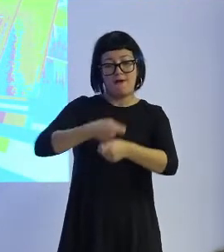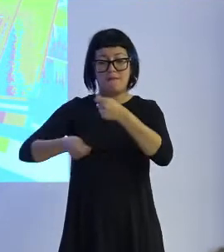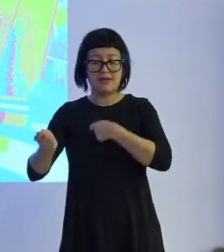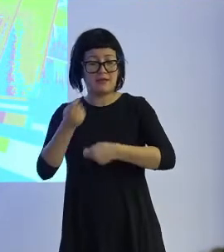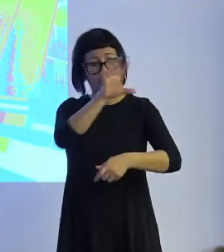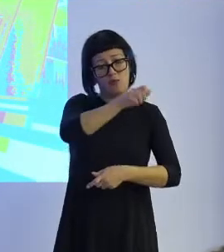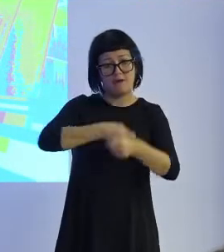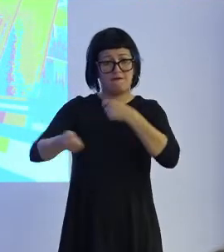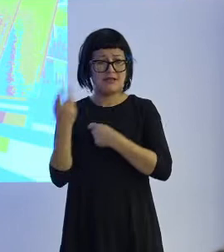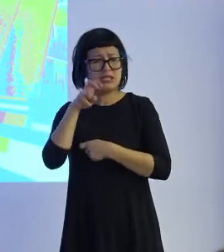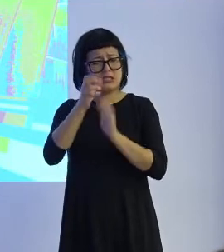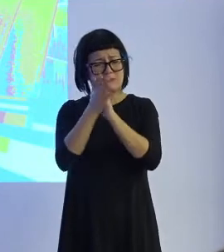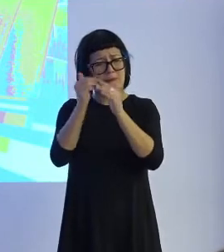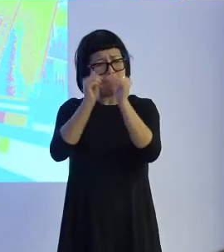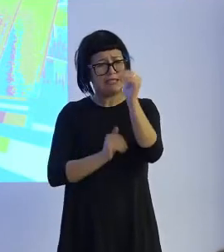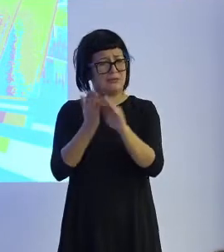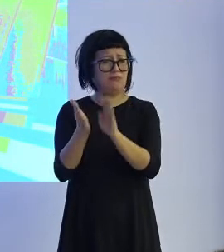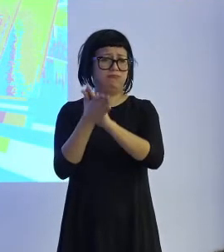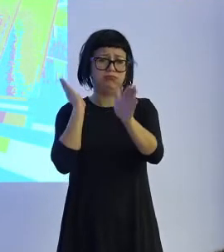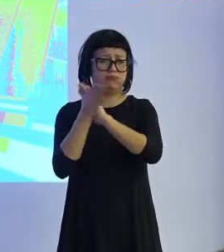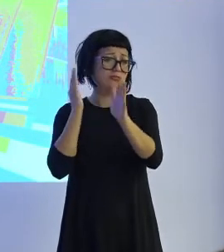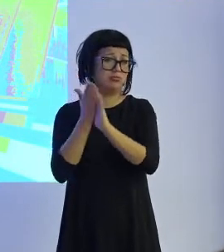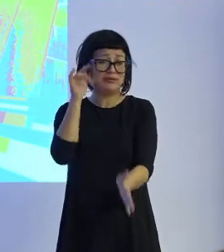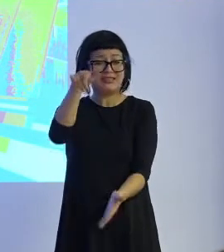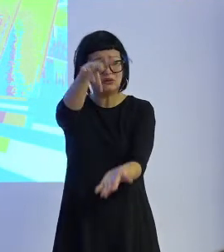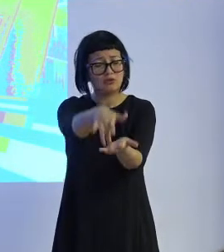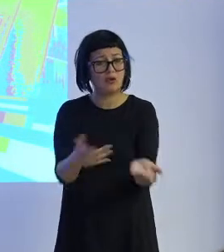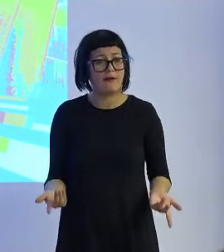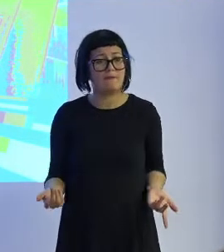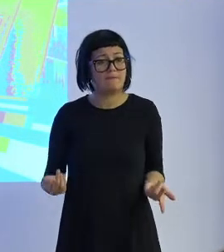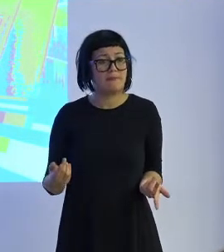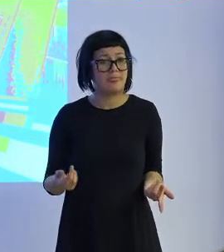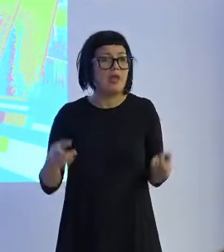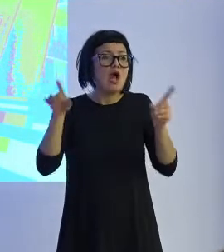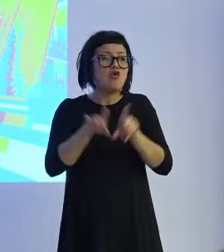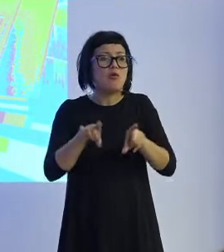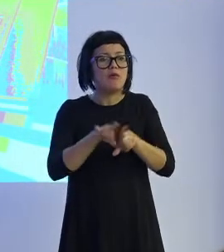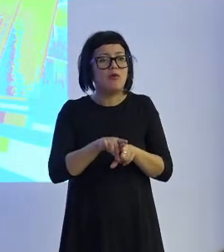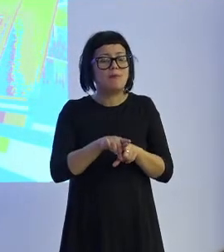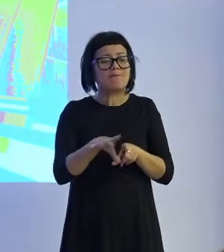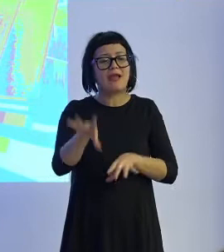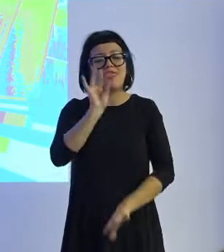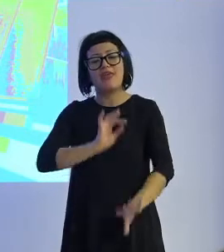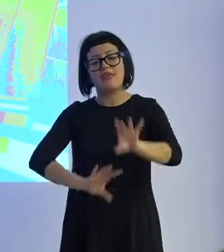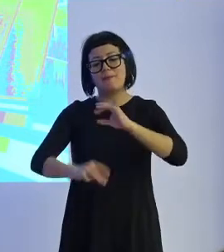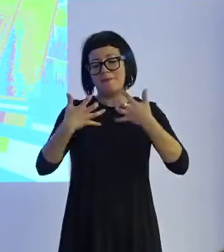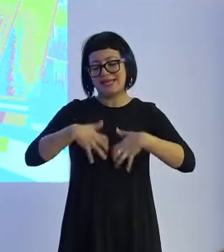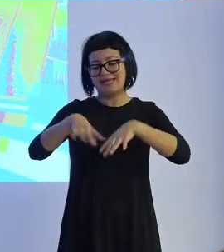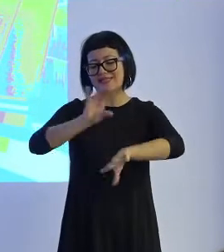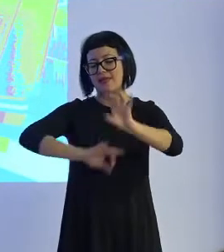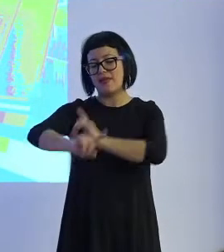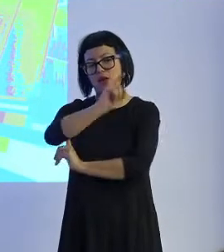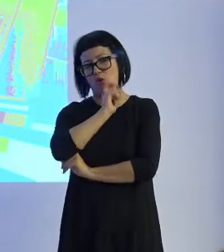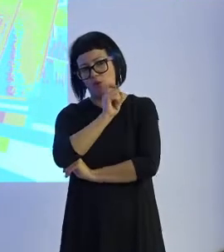velocidad de nanosegundos. Y esto sucede. Entonces, ¿cómo toman decisiones las máquinas?